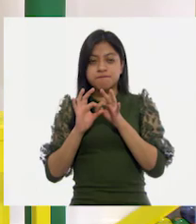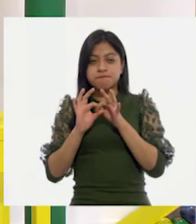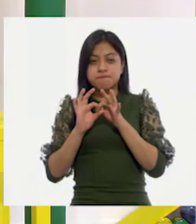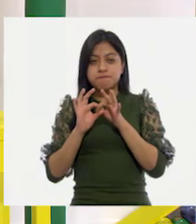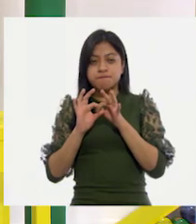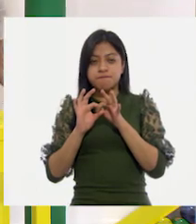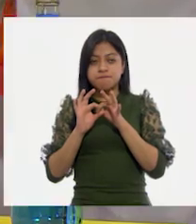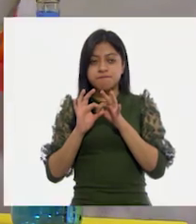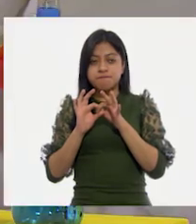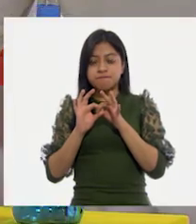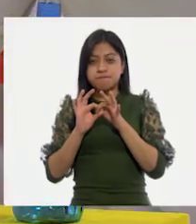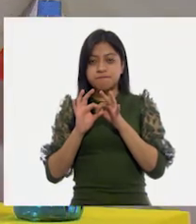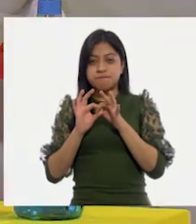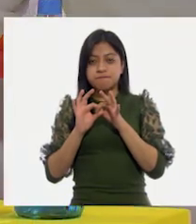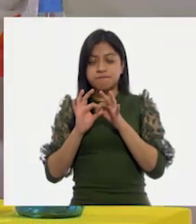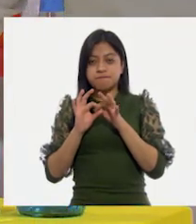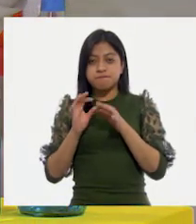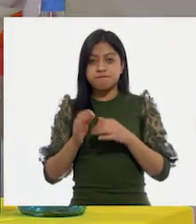Vamos a ver.